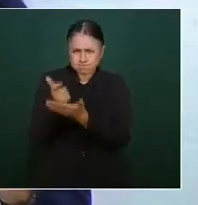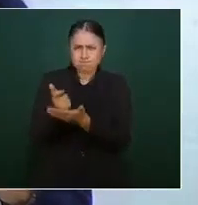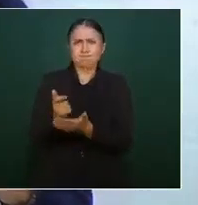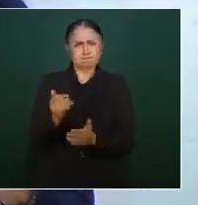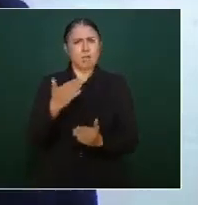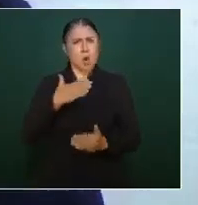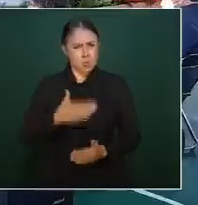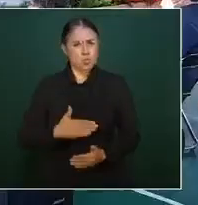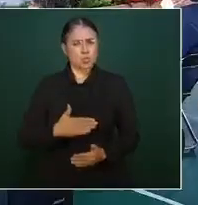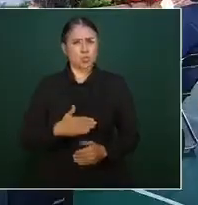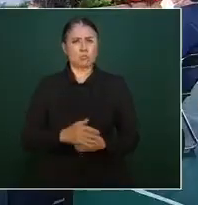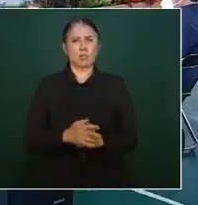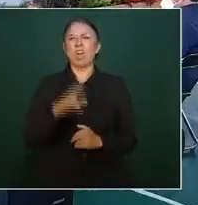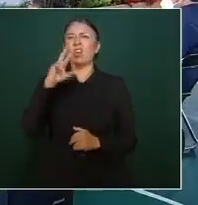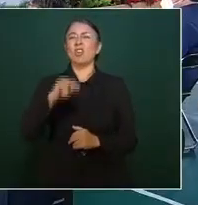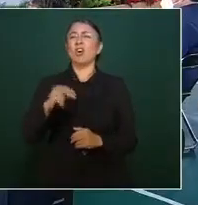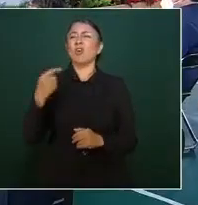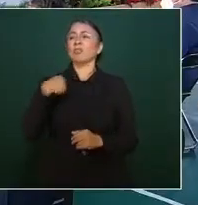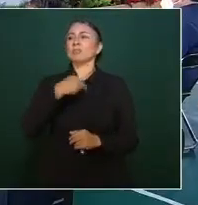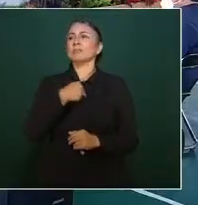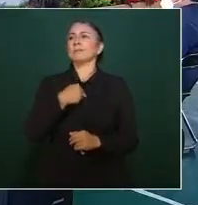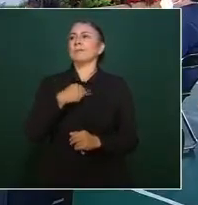porque era lo que sucedía.